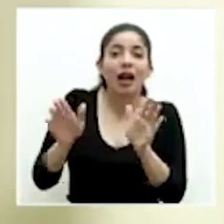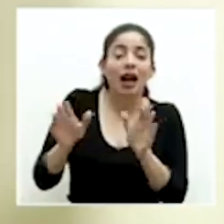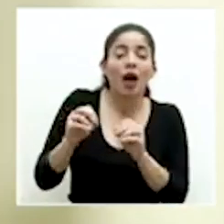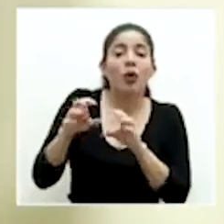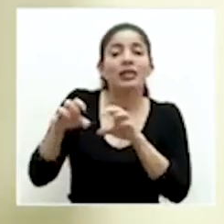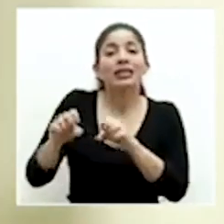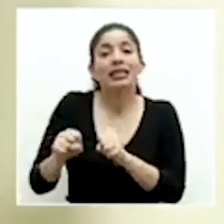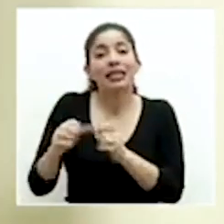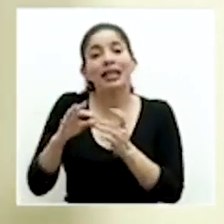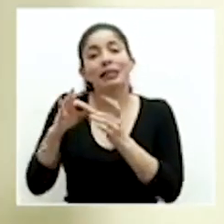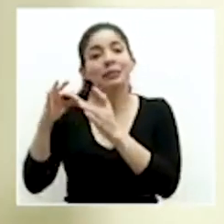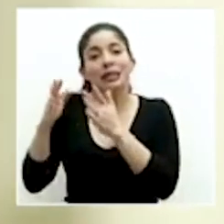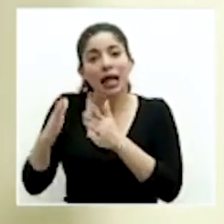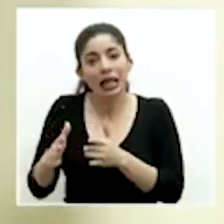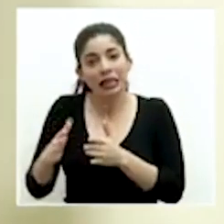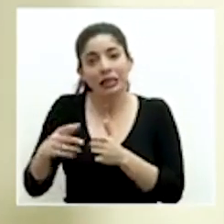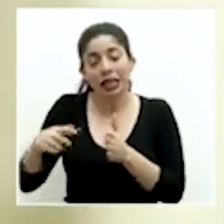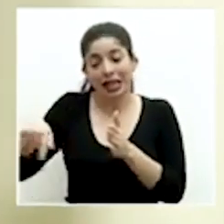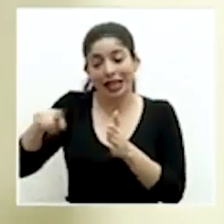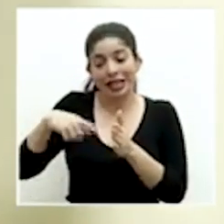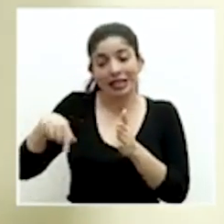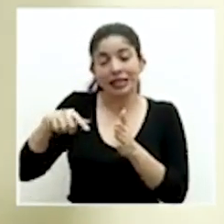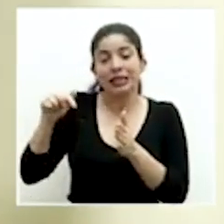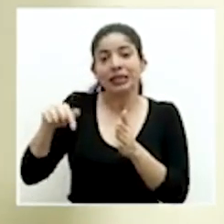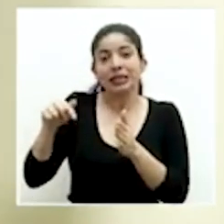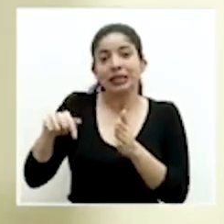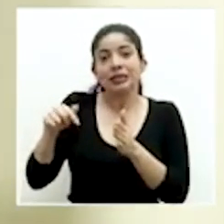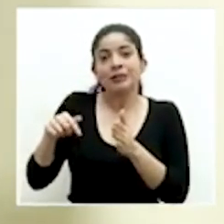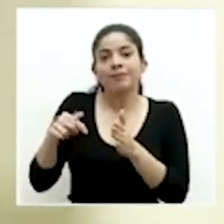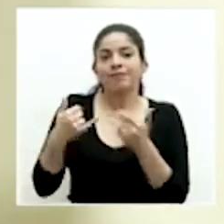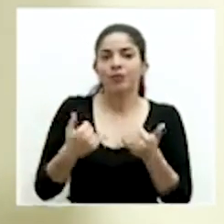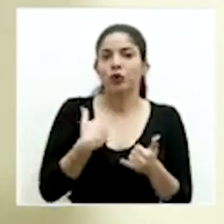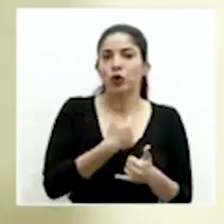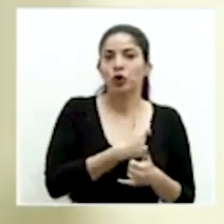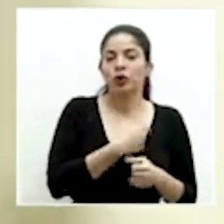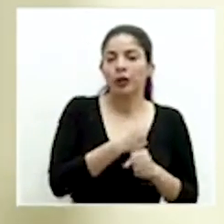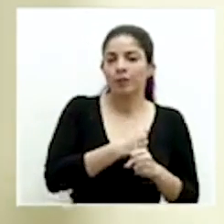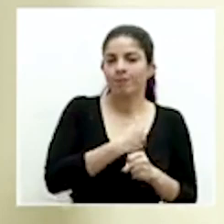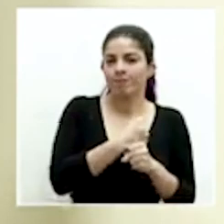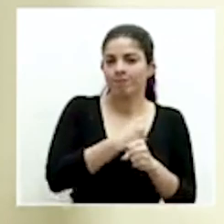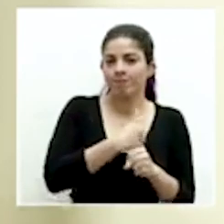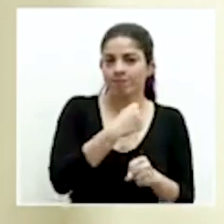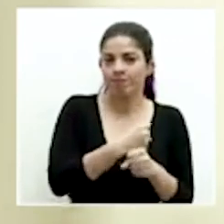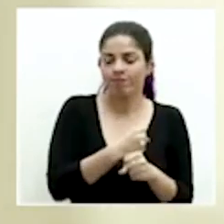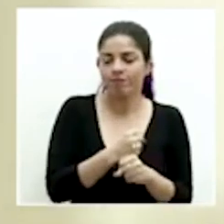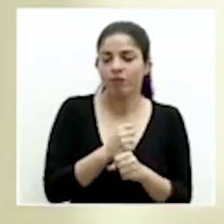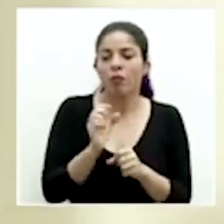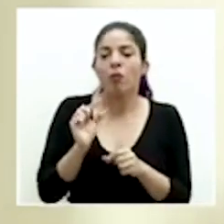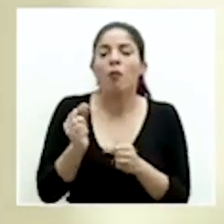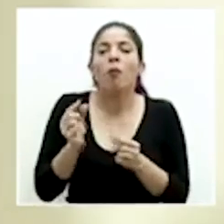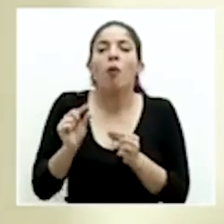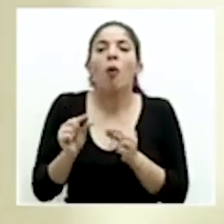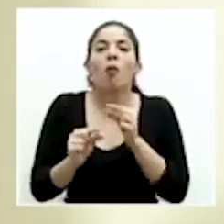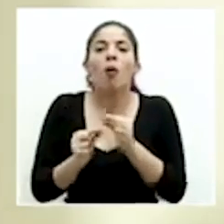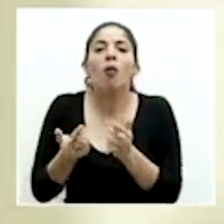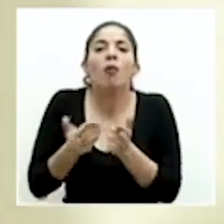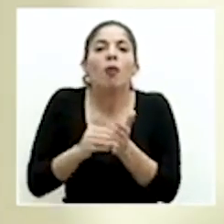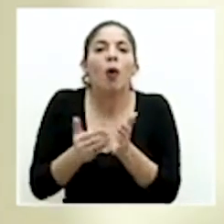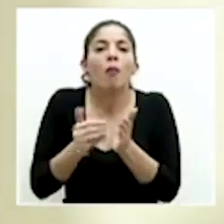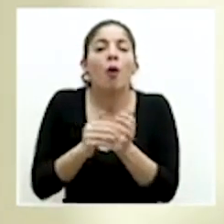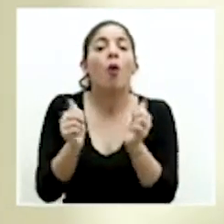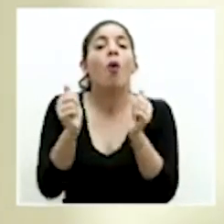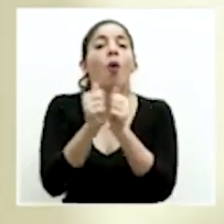como especializada que estamos trabajando en retomar de una forma